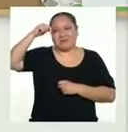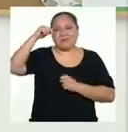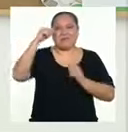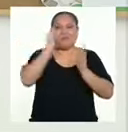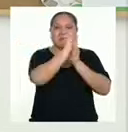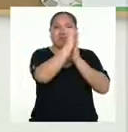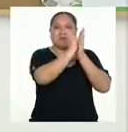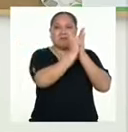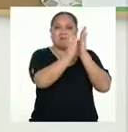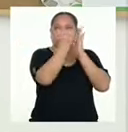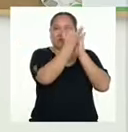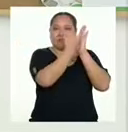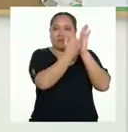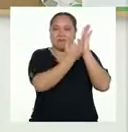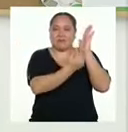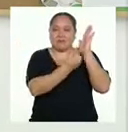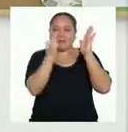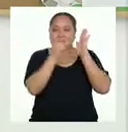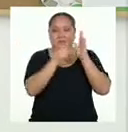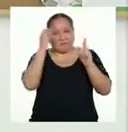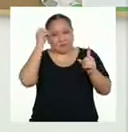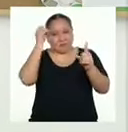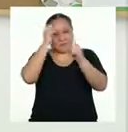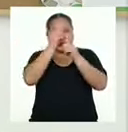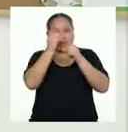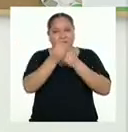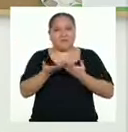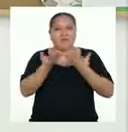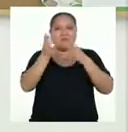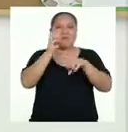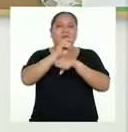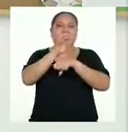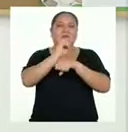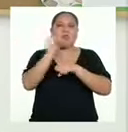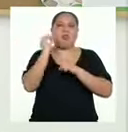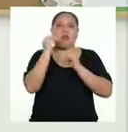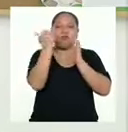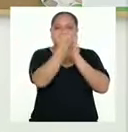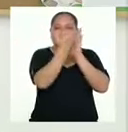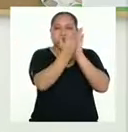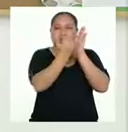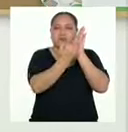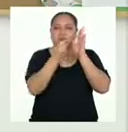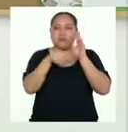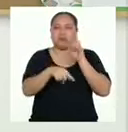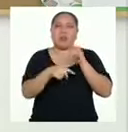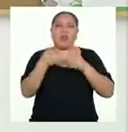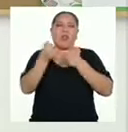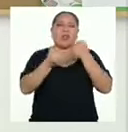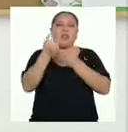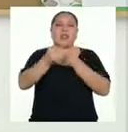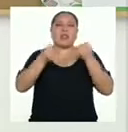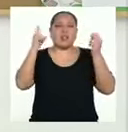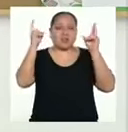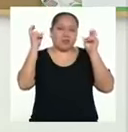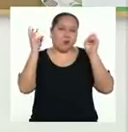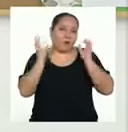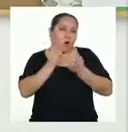instructivo tiene como propósito principal dar indicaciones o recomendaciones sobre el desarrollo de algún tema o actividad.